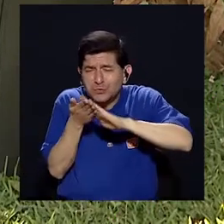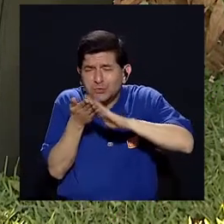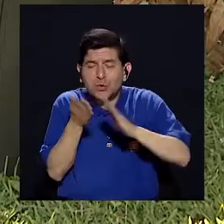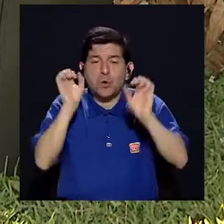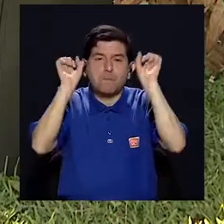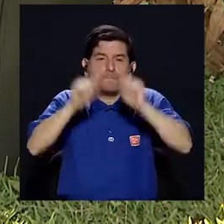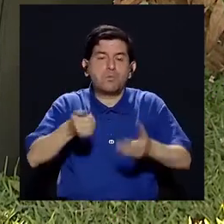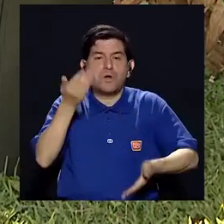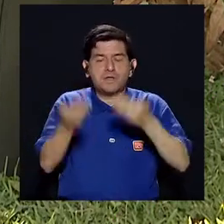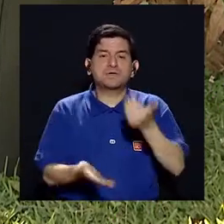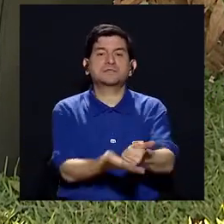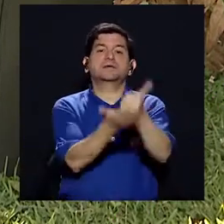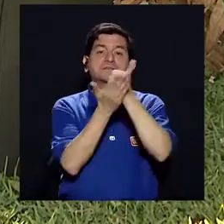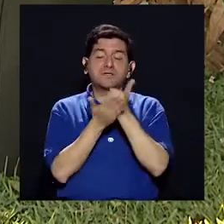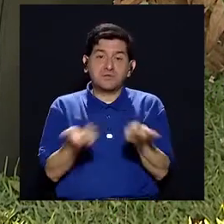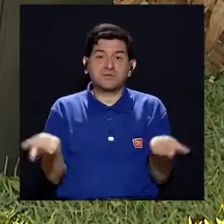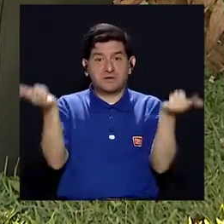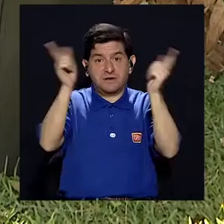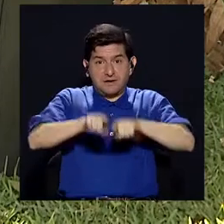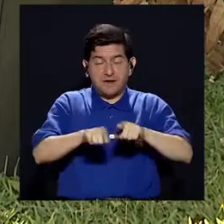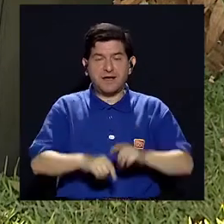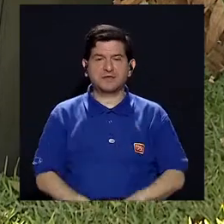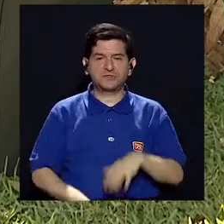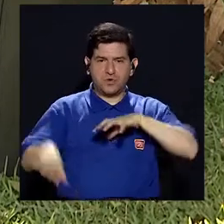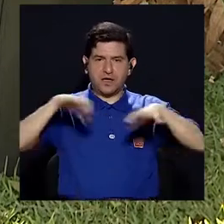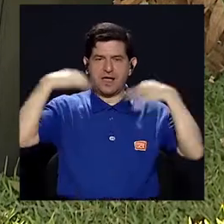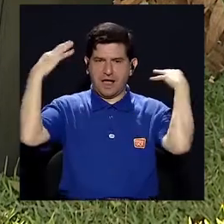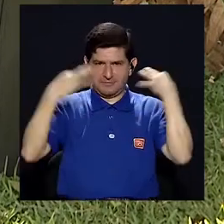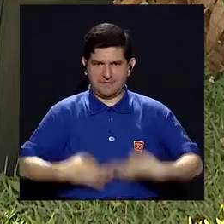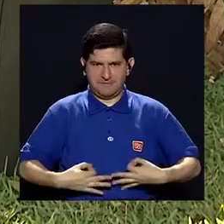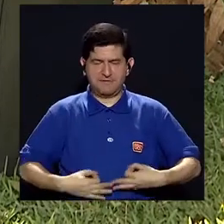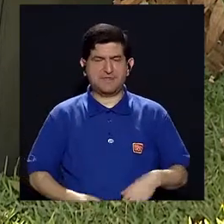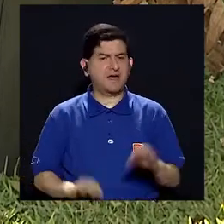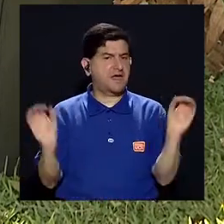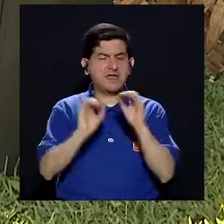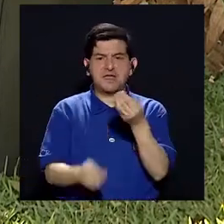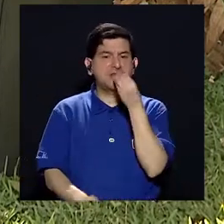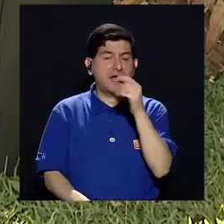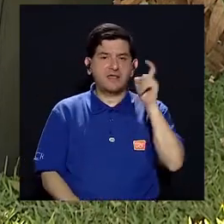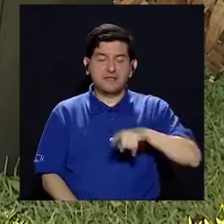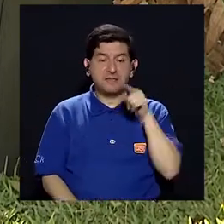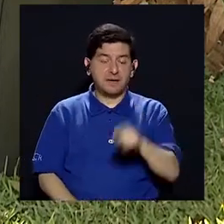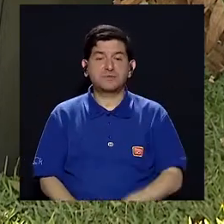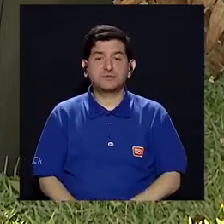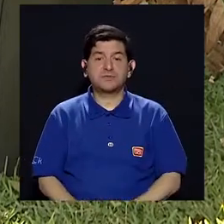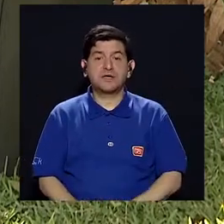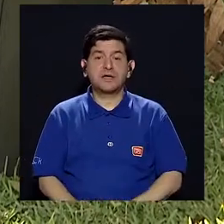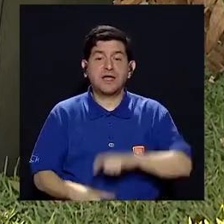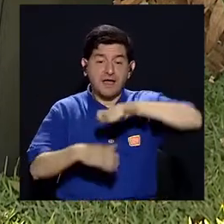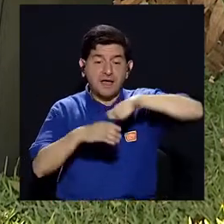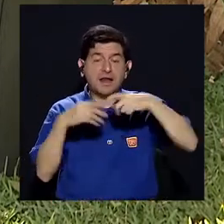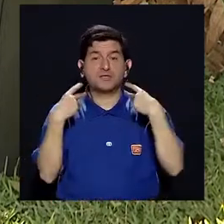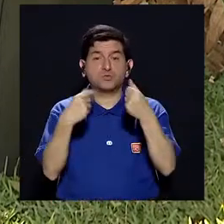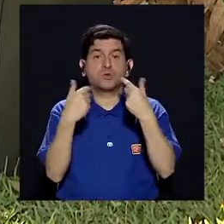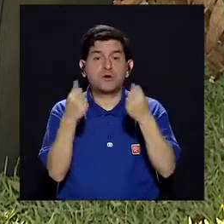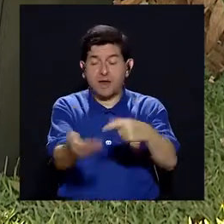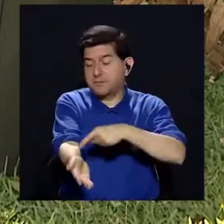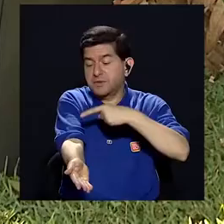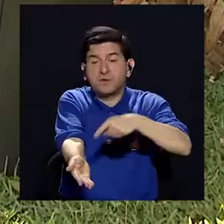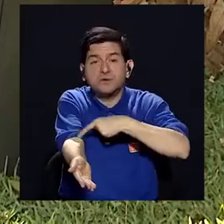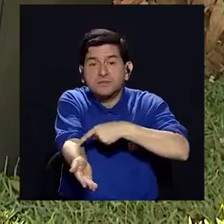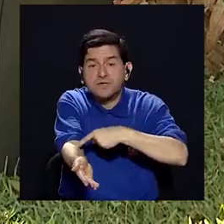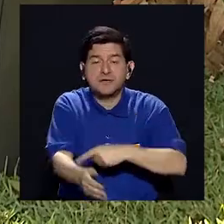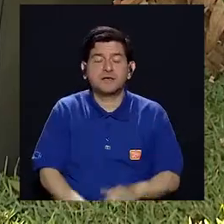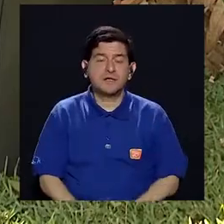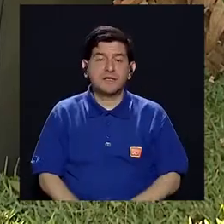refinado, pues más bien nos puede servir. En el caso tal vez que vamos a hacer ejercicio y no hemos comido nada y necesitamos que ese azúcar llegue rápido